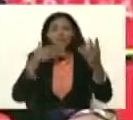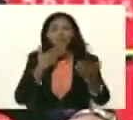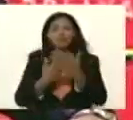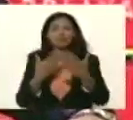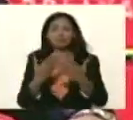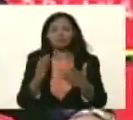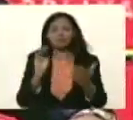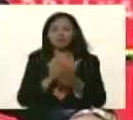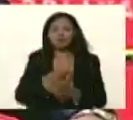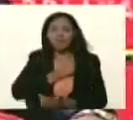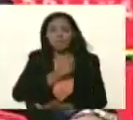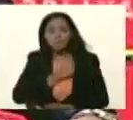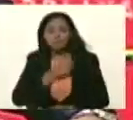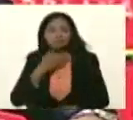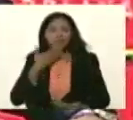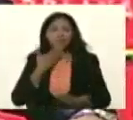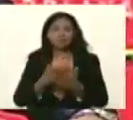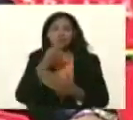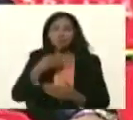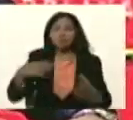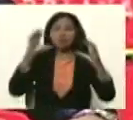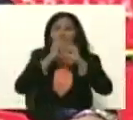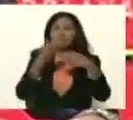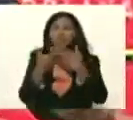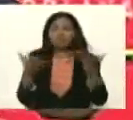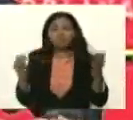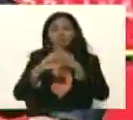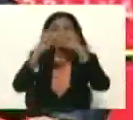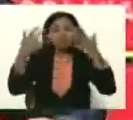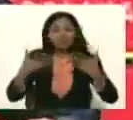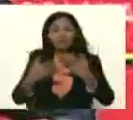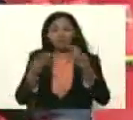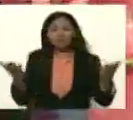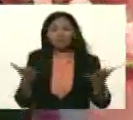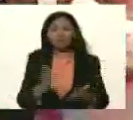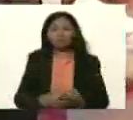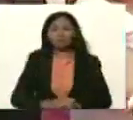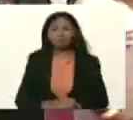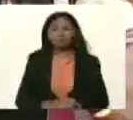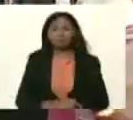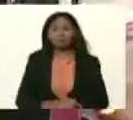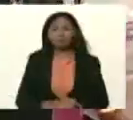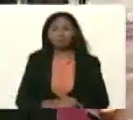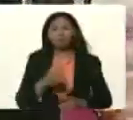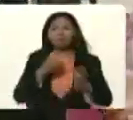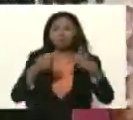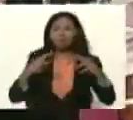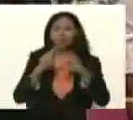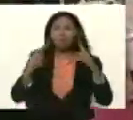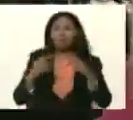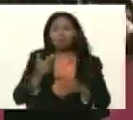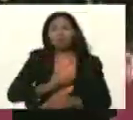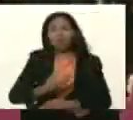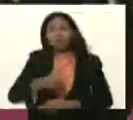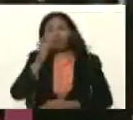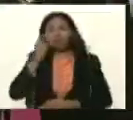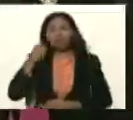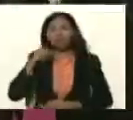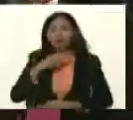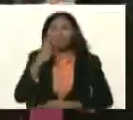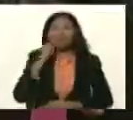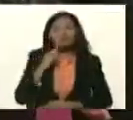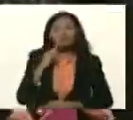queridos camaradas compañeros buenas noches a todos felicidades así culmina este encuentro de alcaldes y alcaldesas